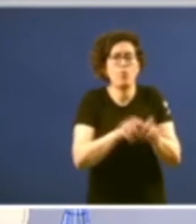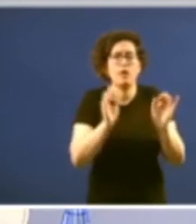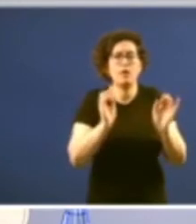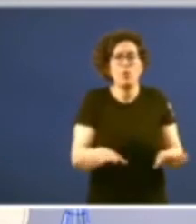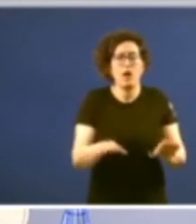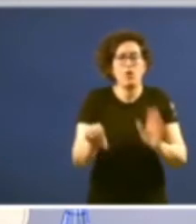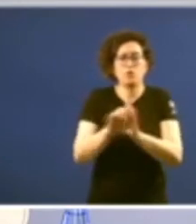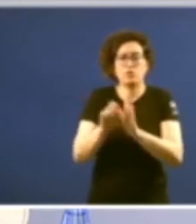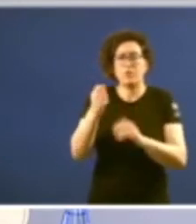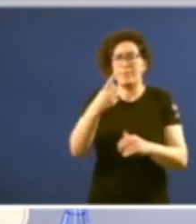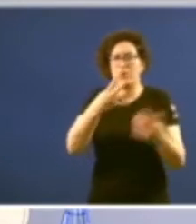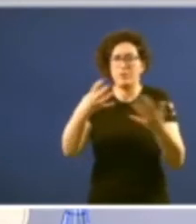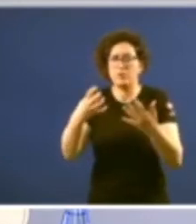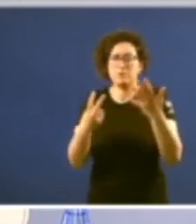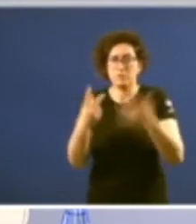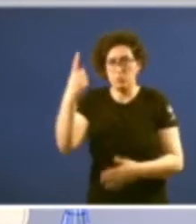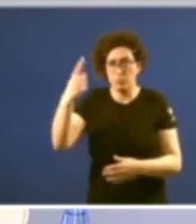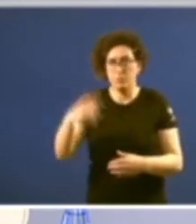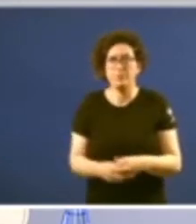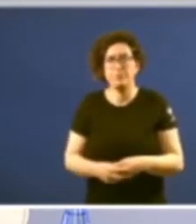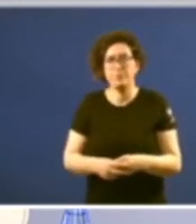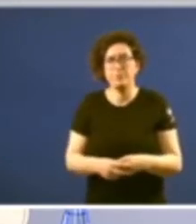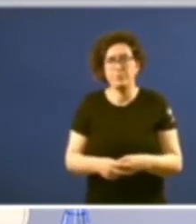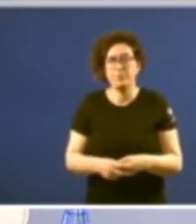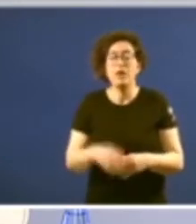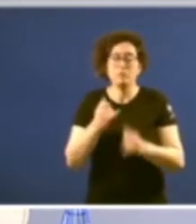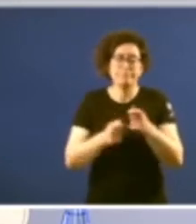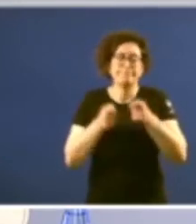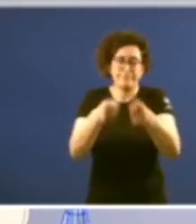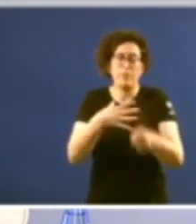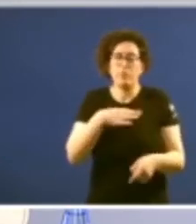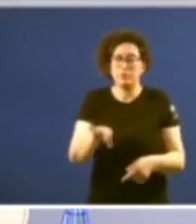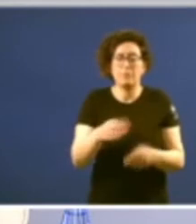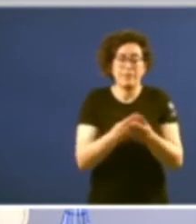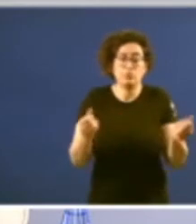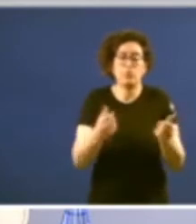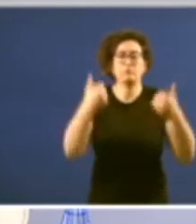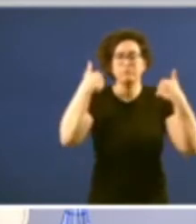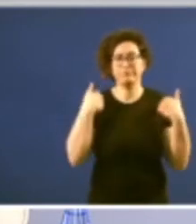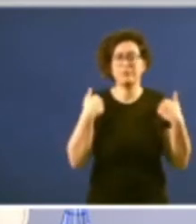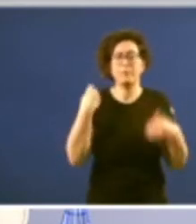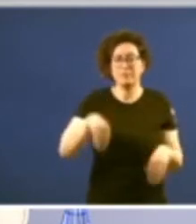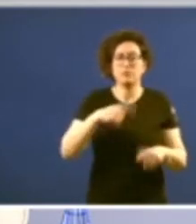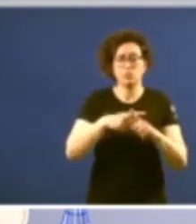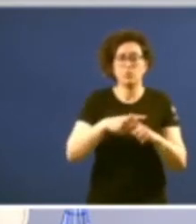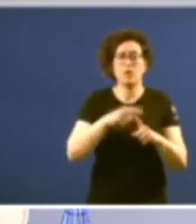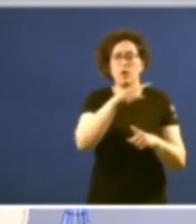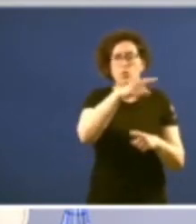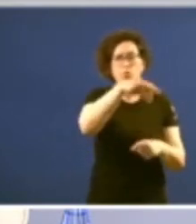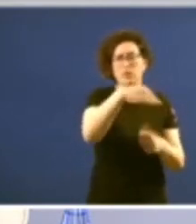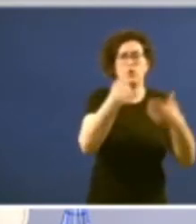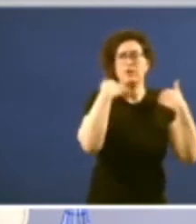Constitución de 1978 Se otorga a facultade de disolutoria ao presidente da Xunta baixo a súa exclusiva